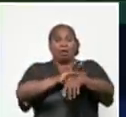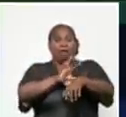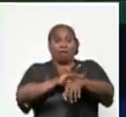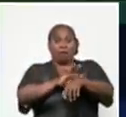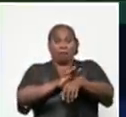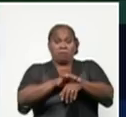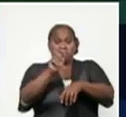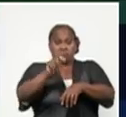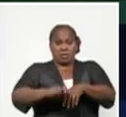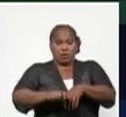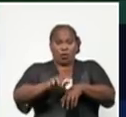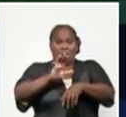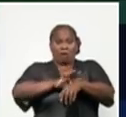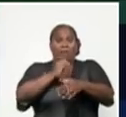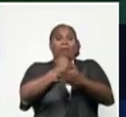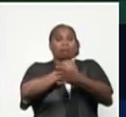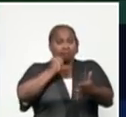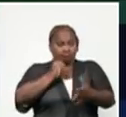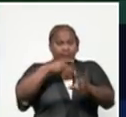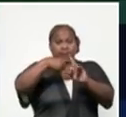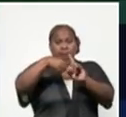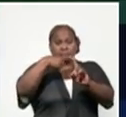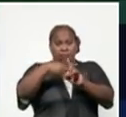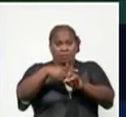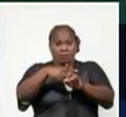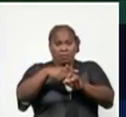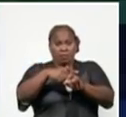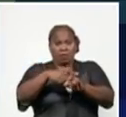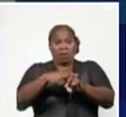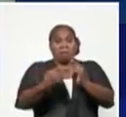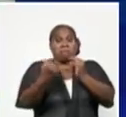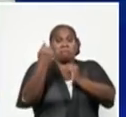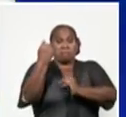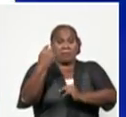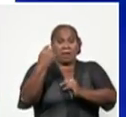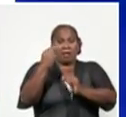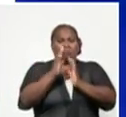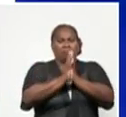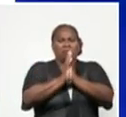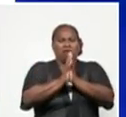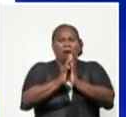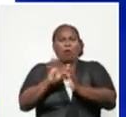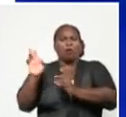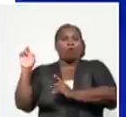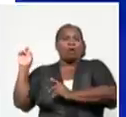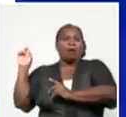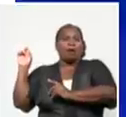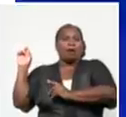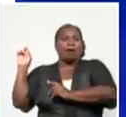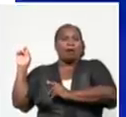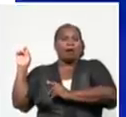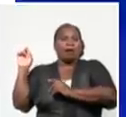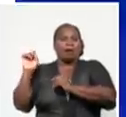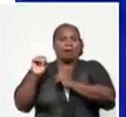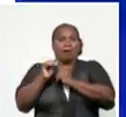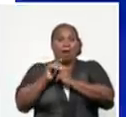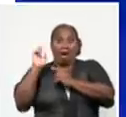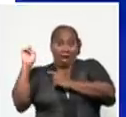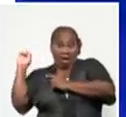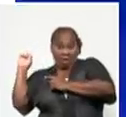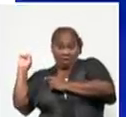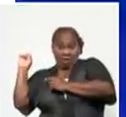personas confirmadas. Y si se puede poner una primera gráfica de confirmados según día, ahí se comporta,